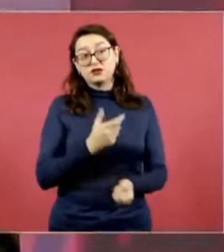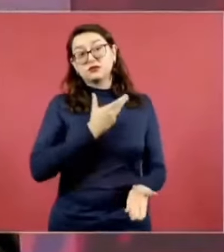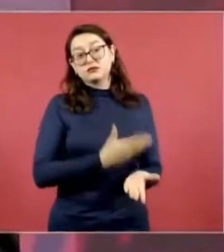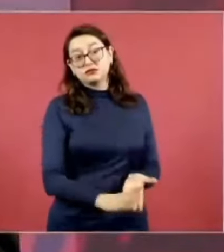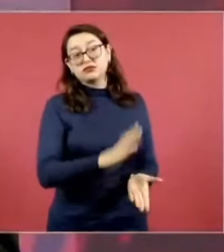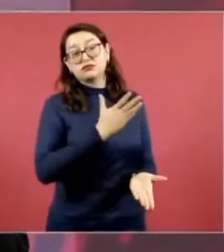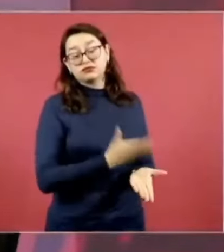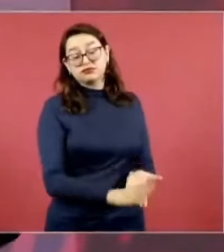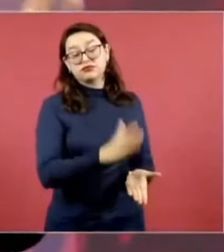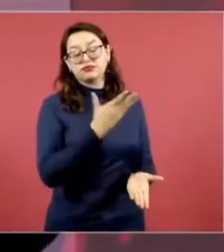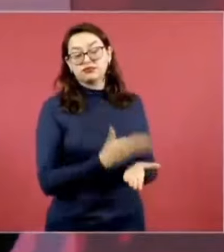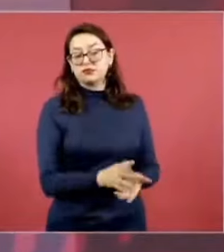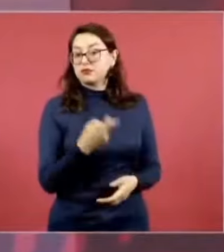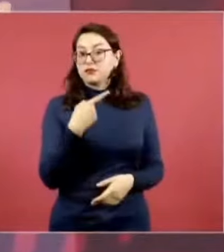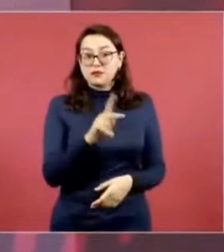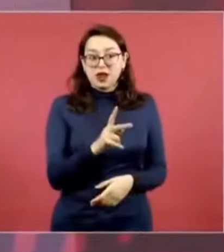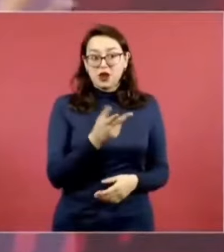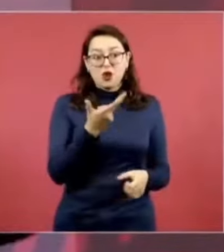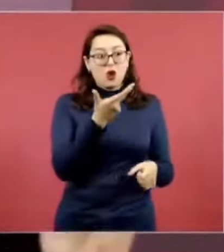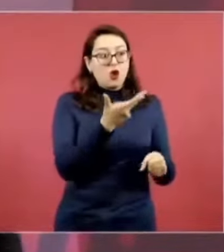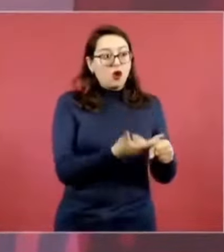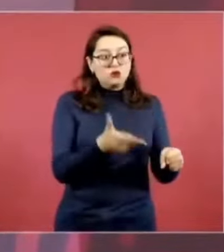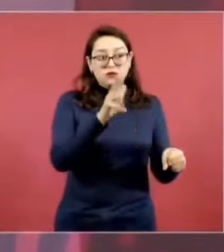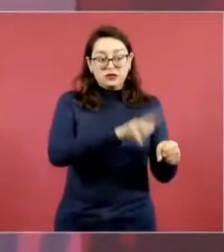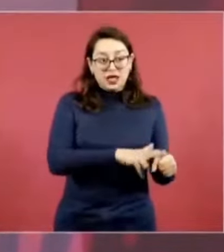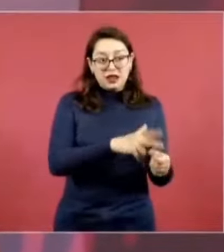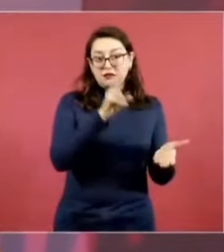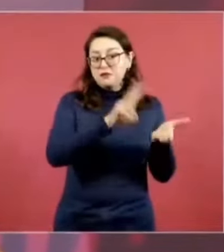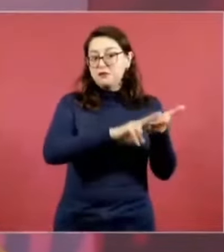o los reclusorios